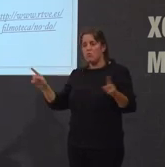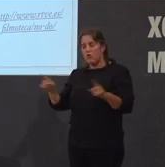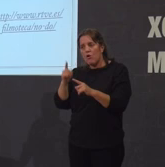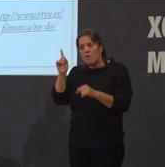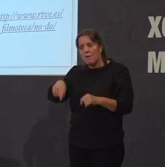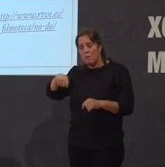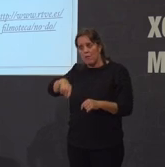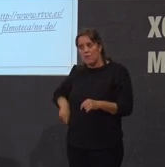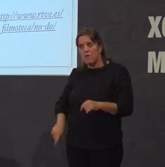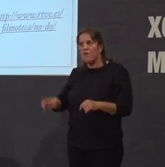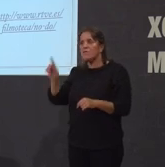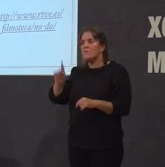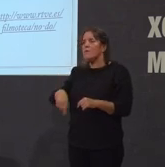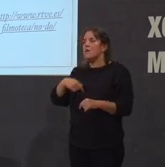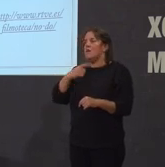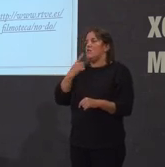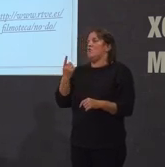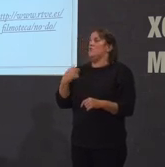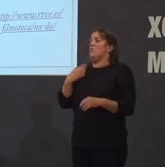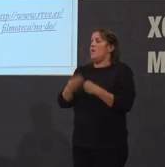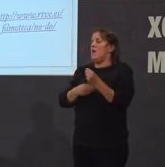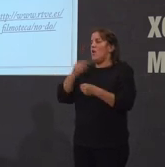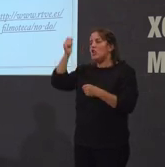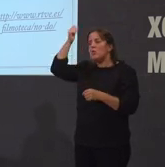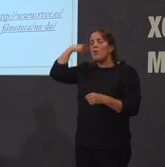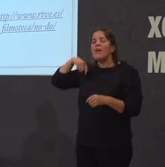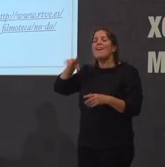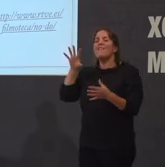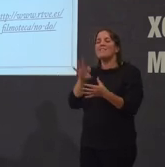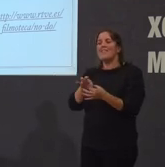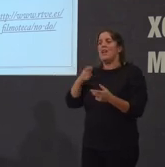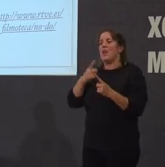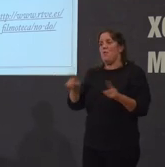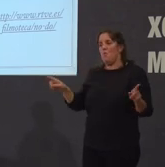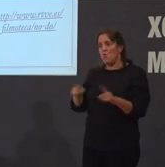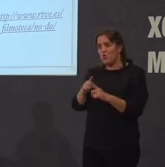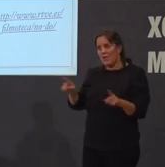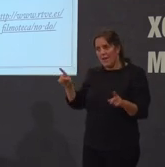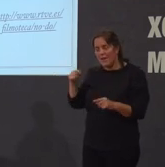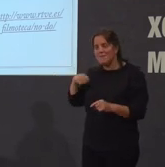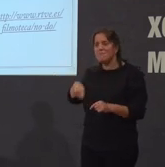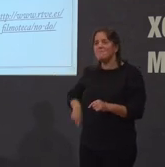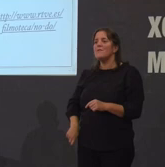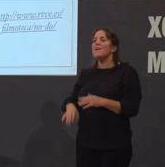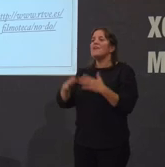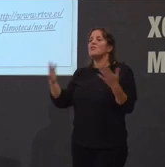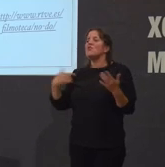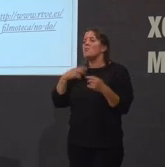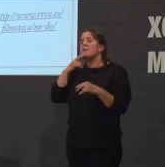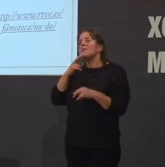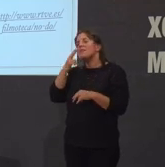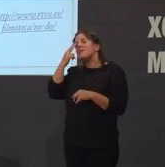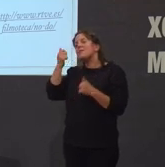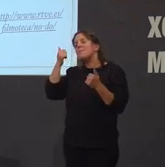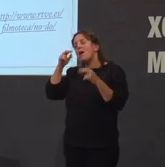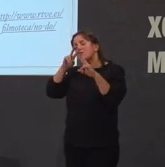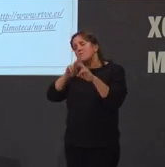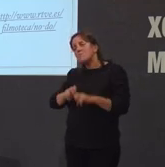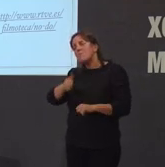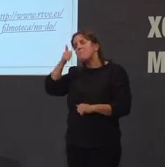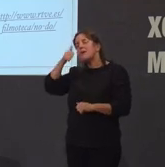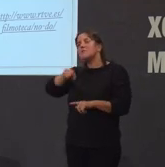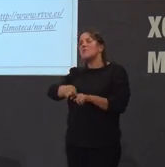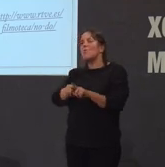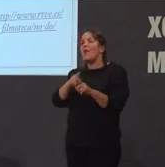entón son etnomusicóloga fago antropología da música e o primeiro polo que me interesei basicamente foi por ver como se